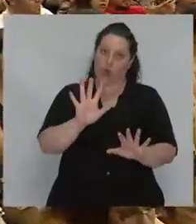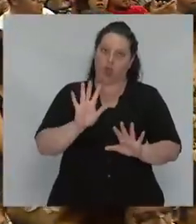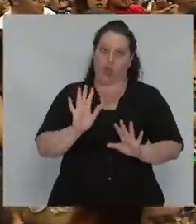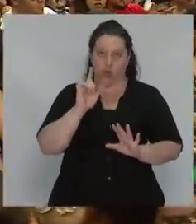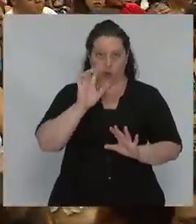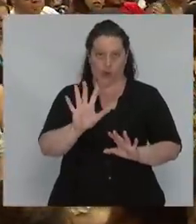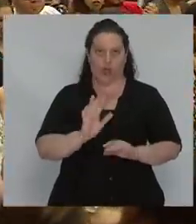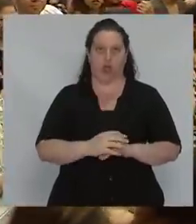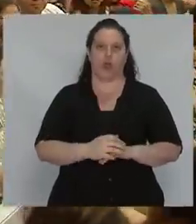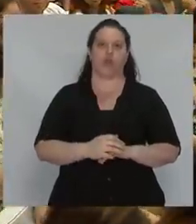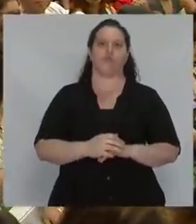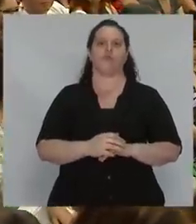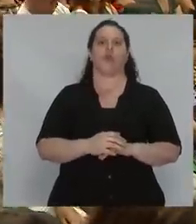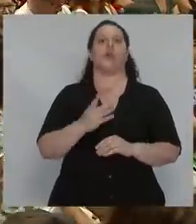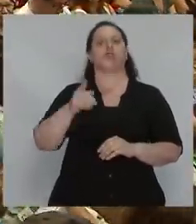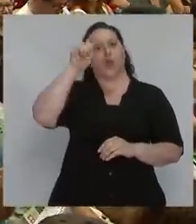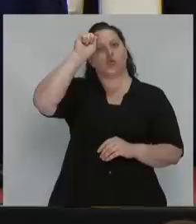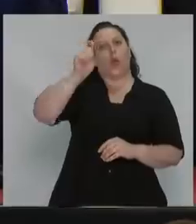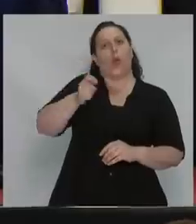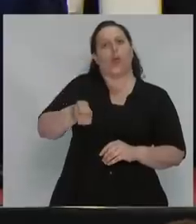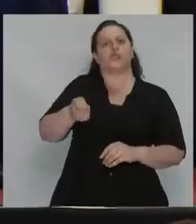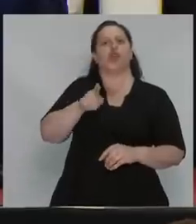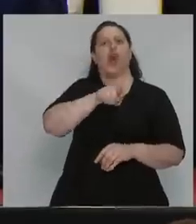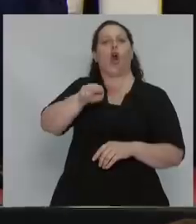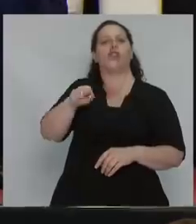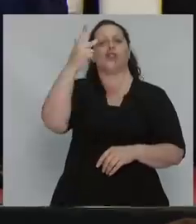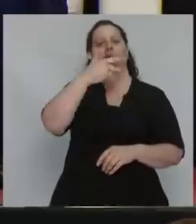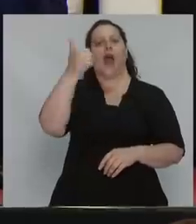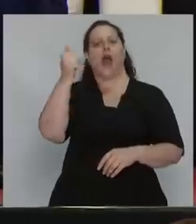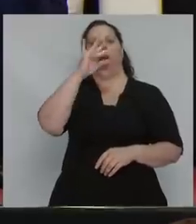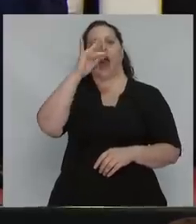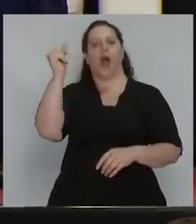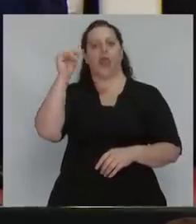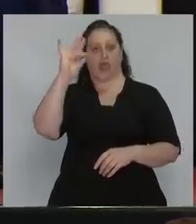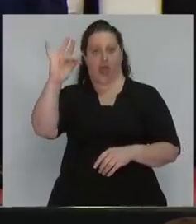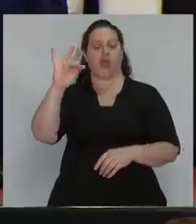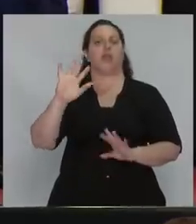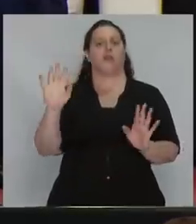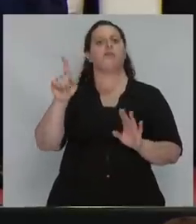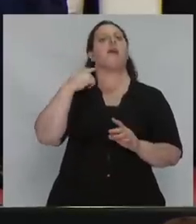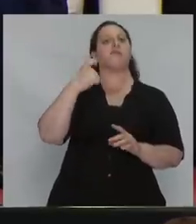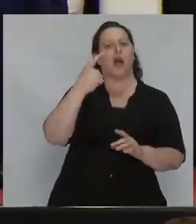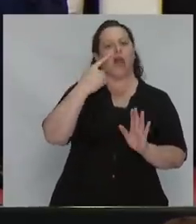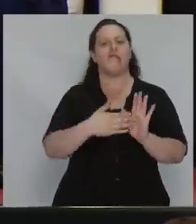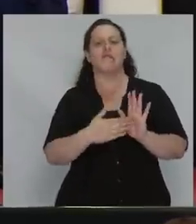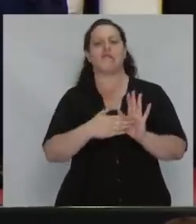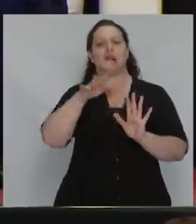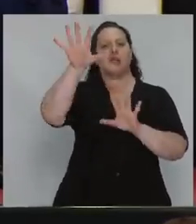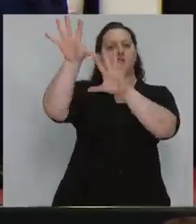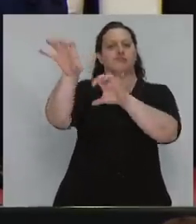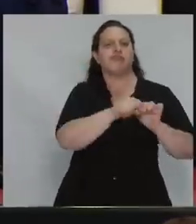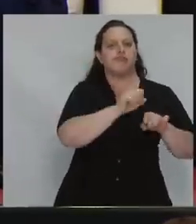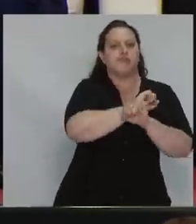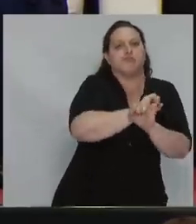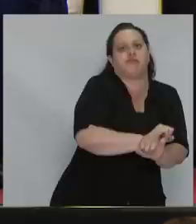Hoy, juicio de corrupción contra Fernando Haddad. En España intentaron encarcelar a la alcaldesa de Madrid por un contrato de